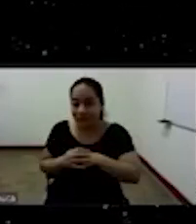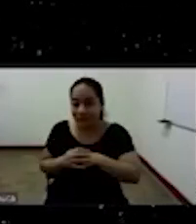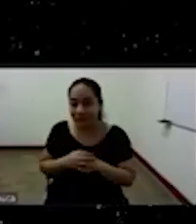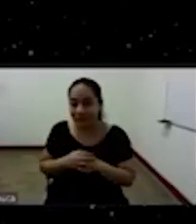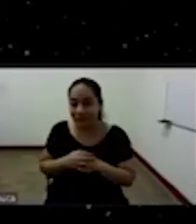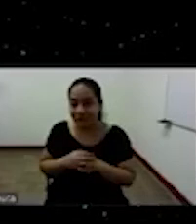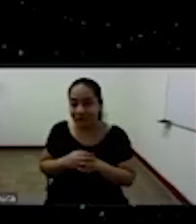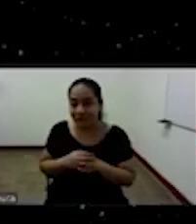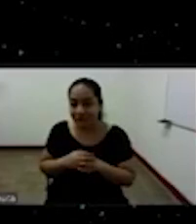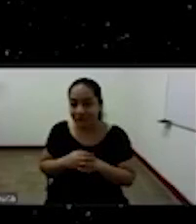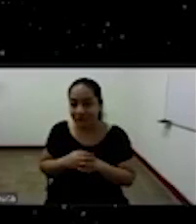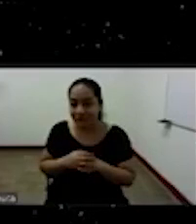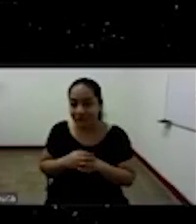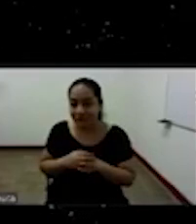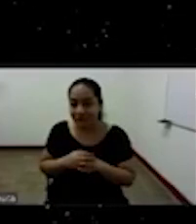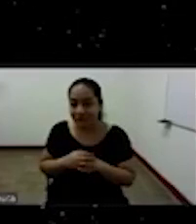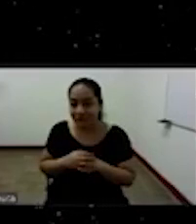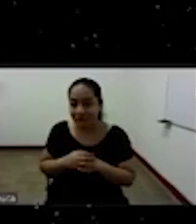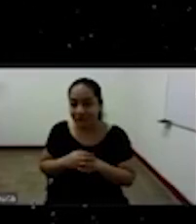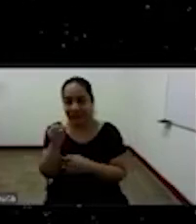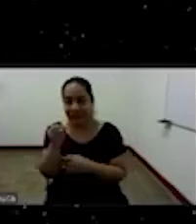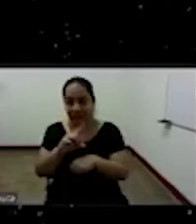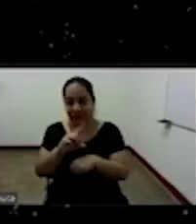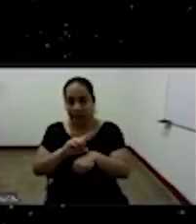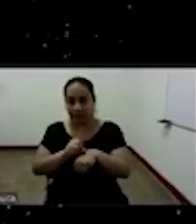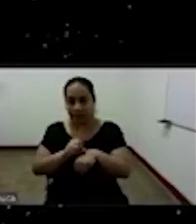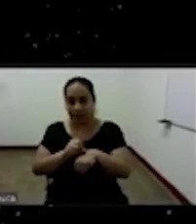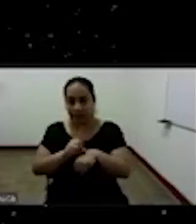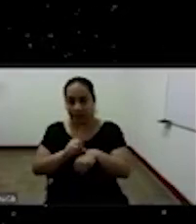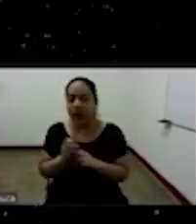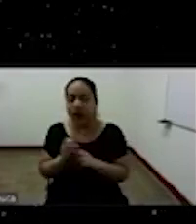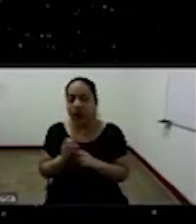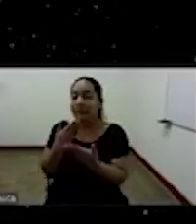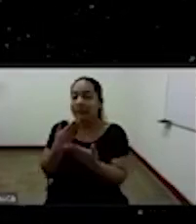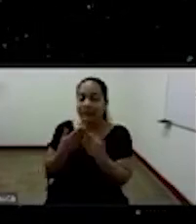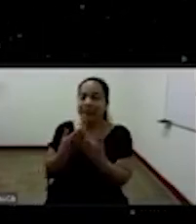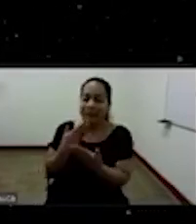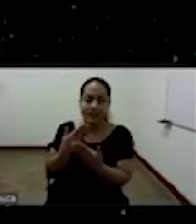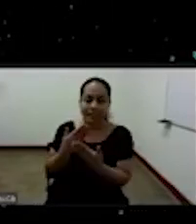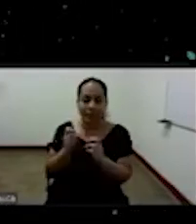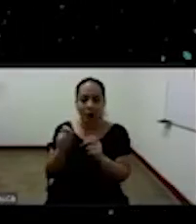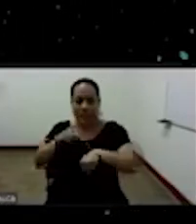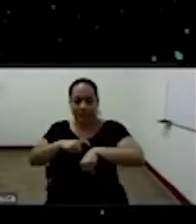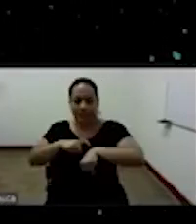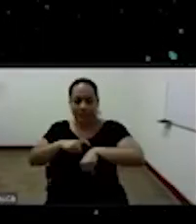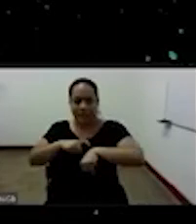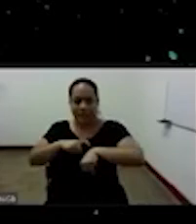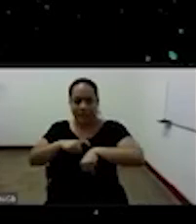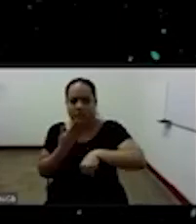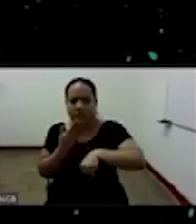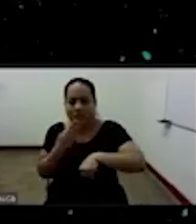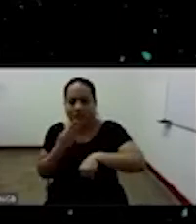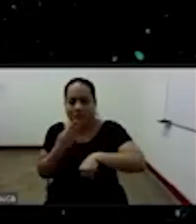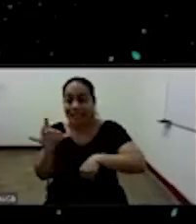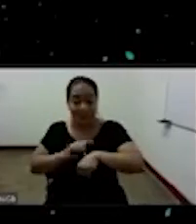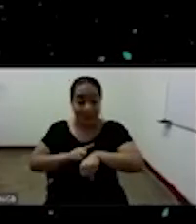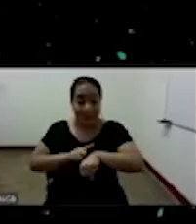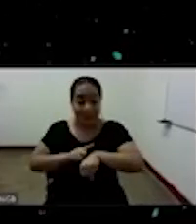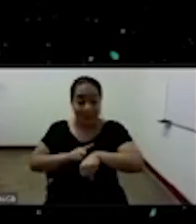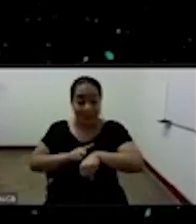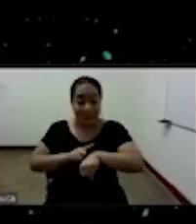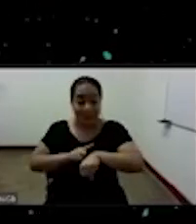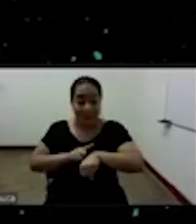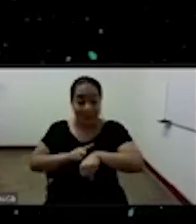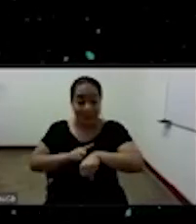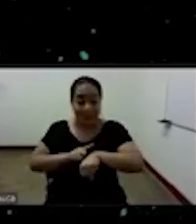vamos 30 minutos muchas gracias hay muchas gracias entonces si ya me faltan 15 gracias sigamos por